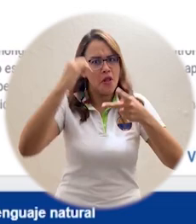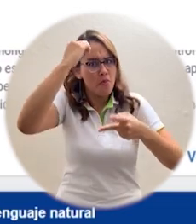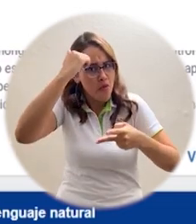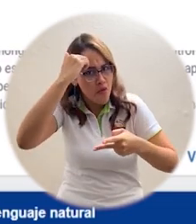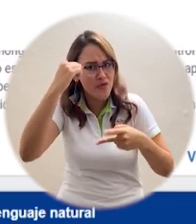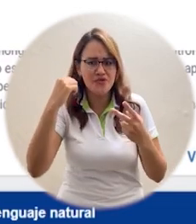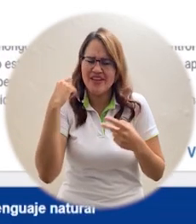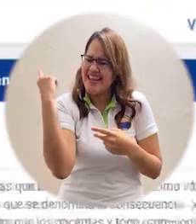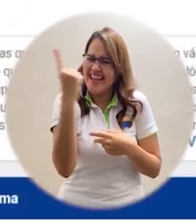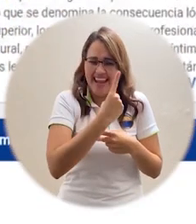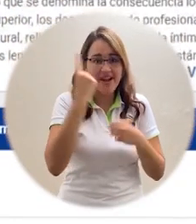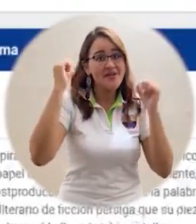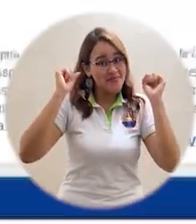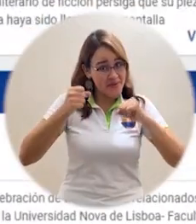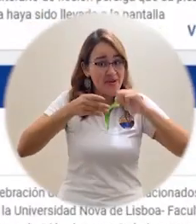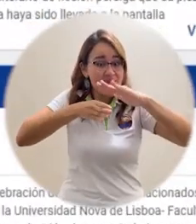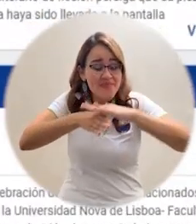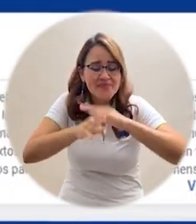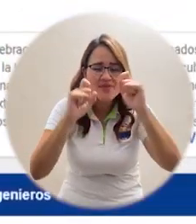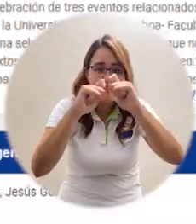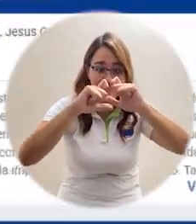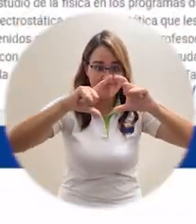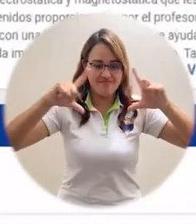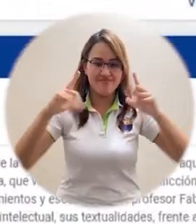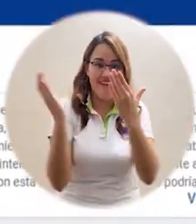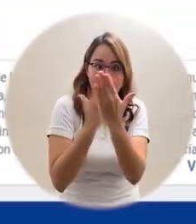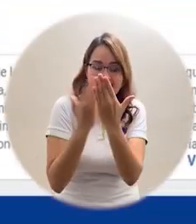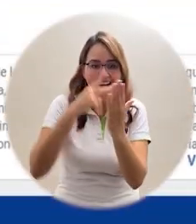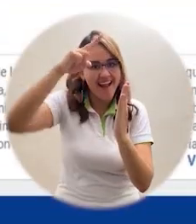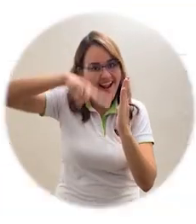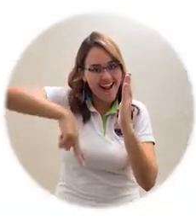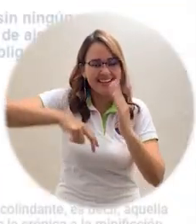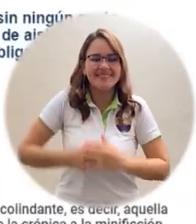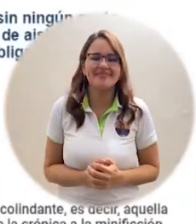todo el mundo pueda digamos acceder a estos libros